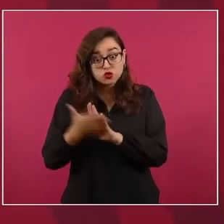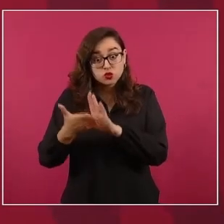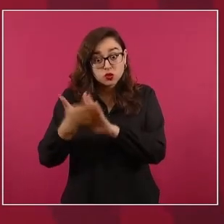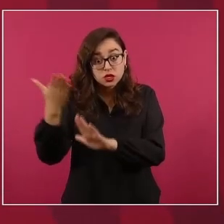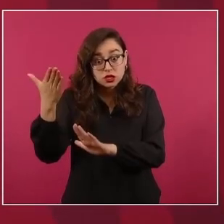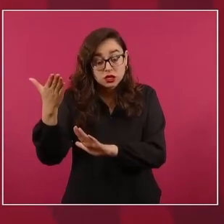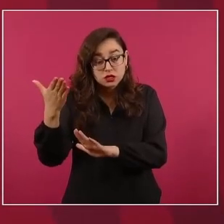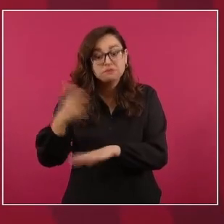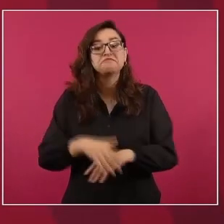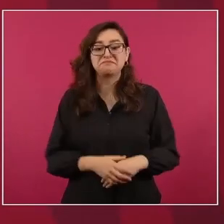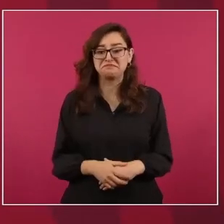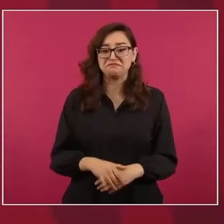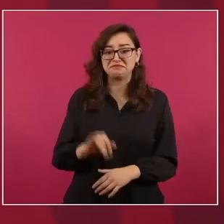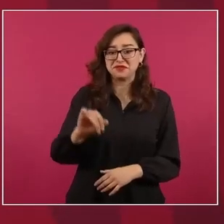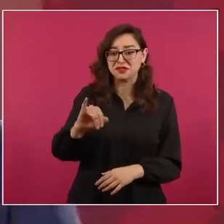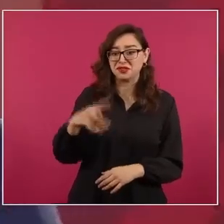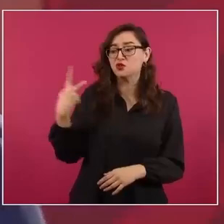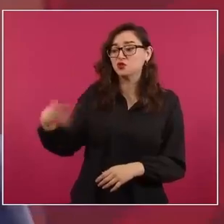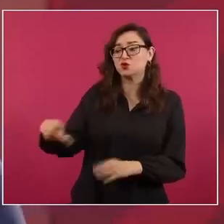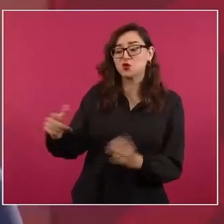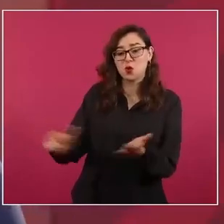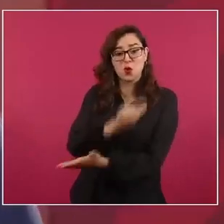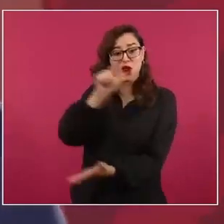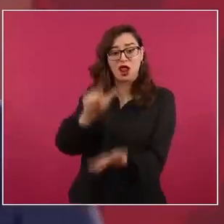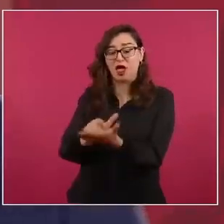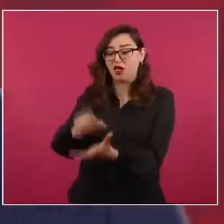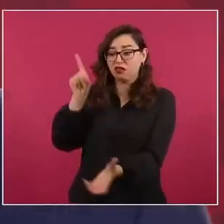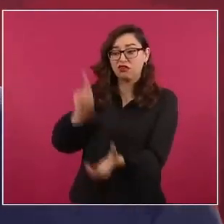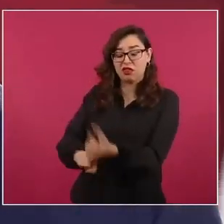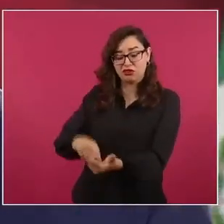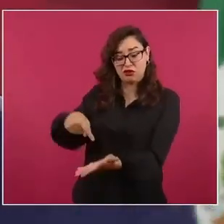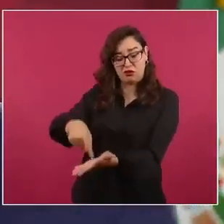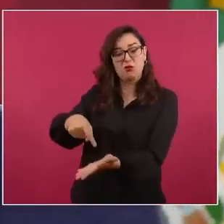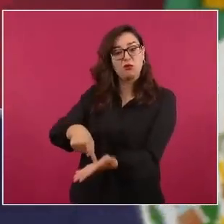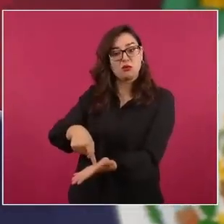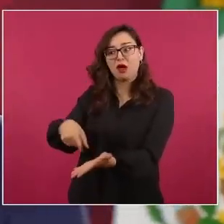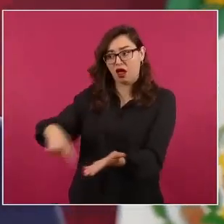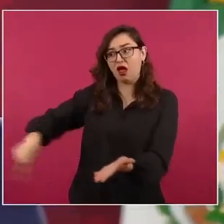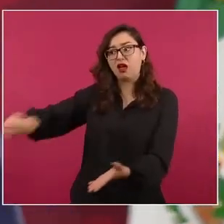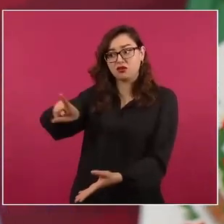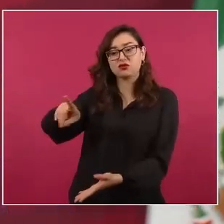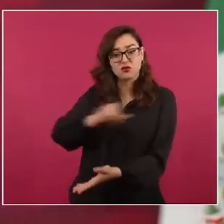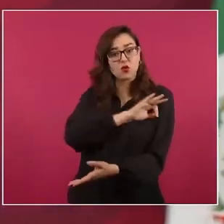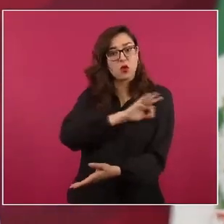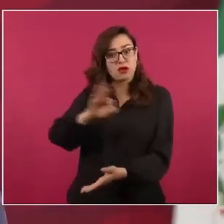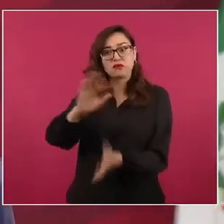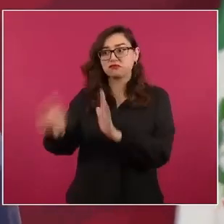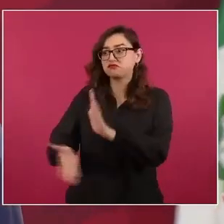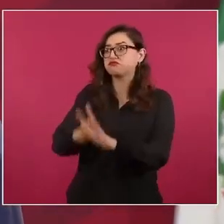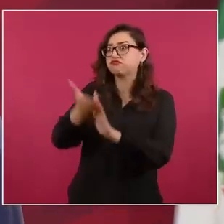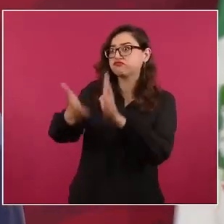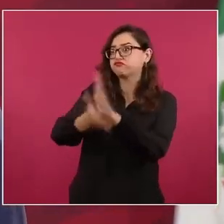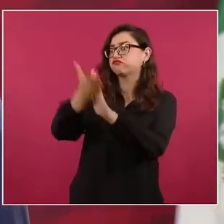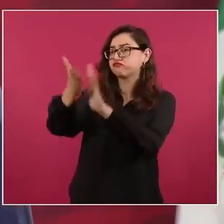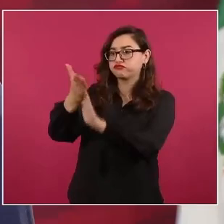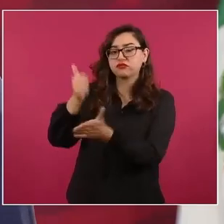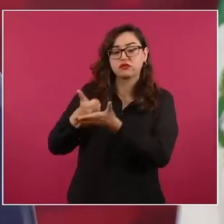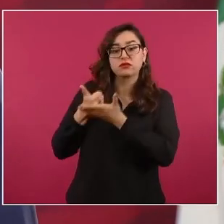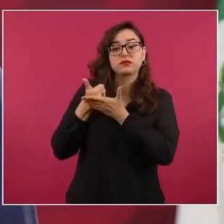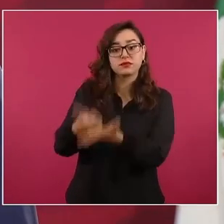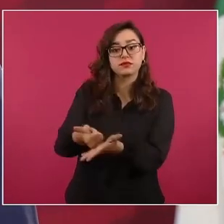así como está la defensa y garantizar la seguridad interior y ayudar